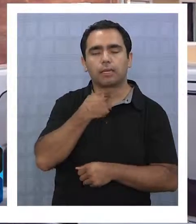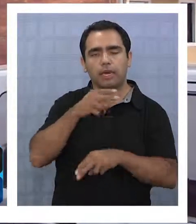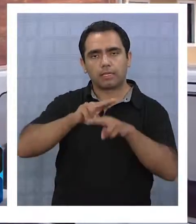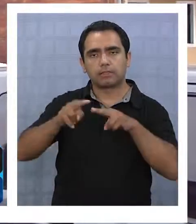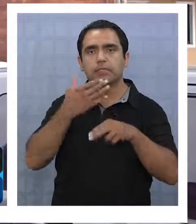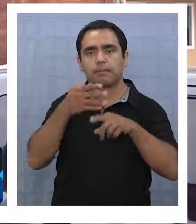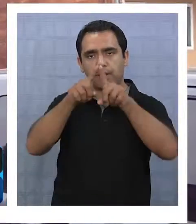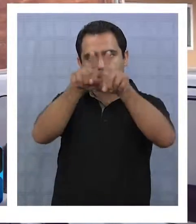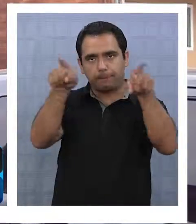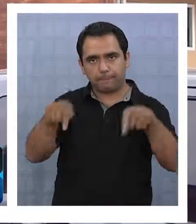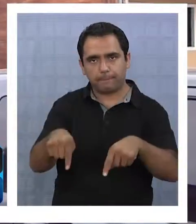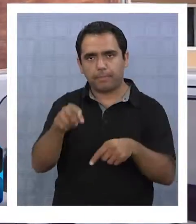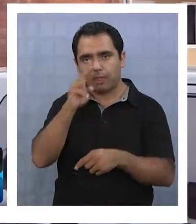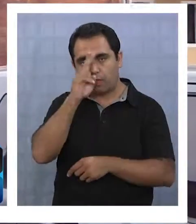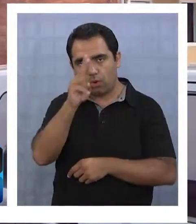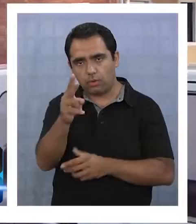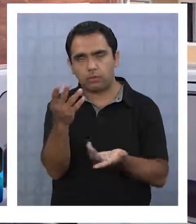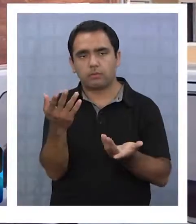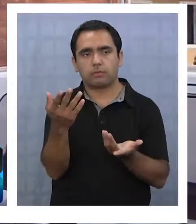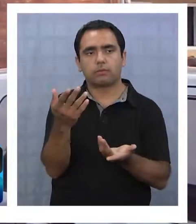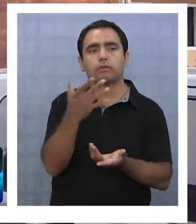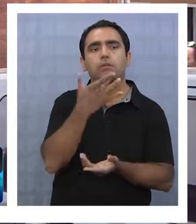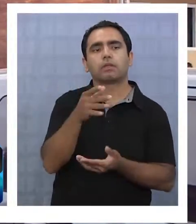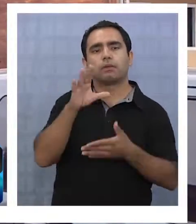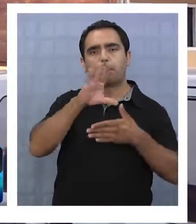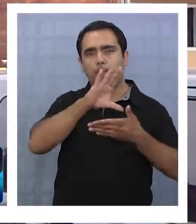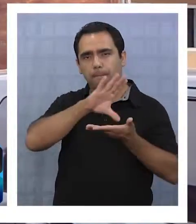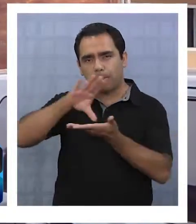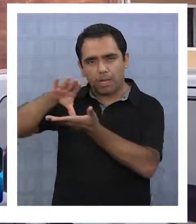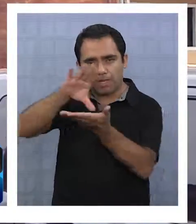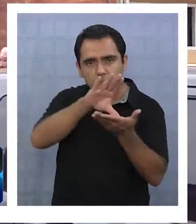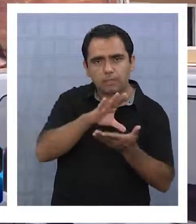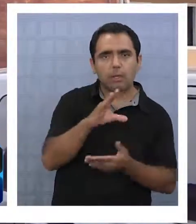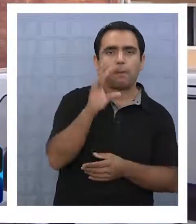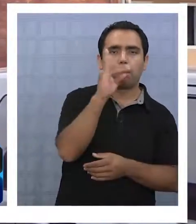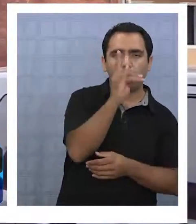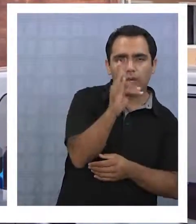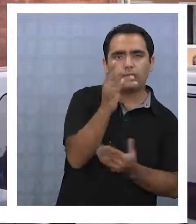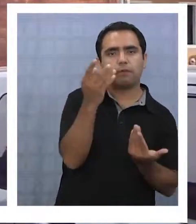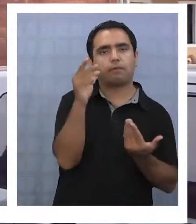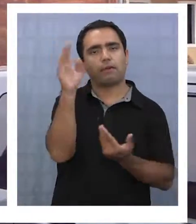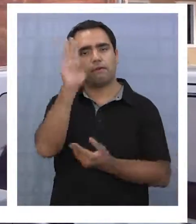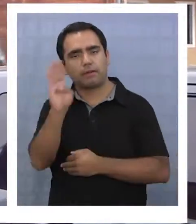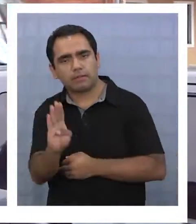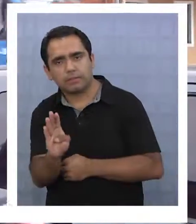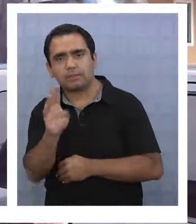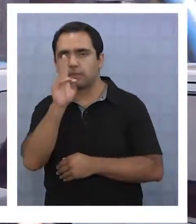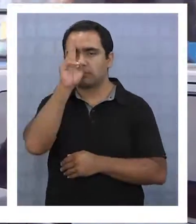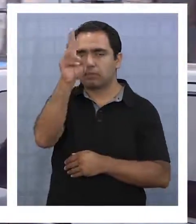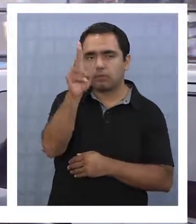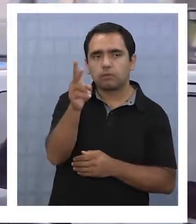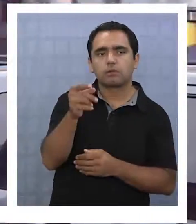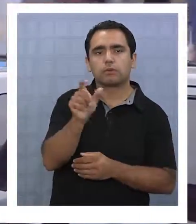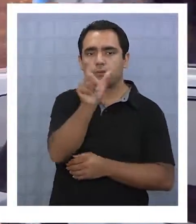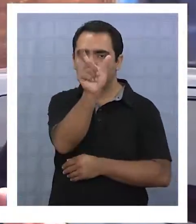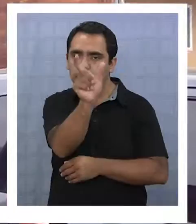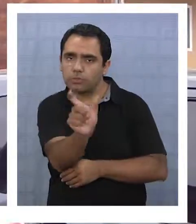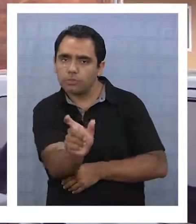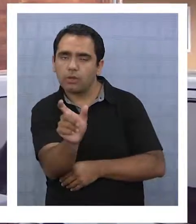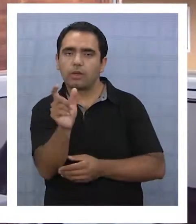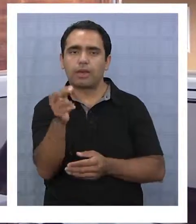precursor y padre, ¿no es cierto?, de la liberación latinoamericana, que sea varios países, Bolivia, Brasil,